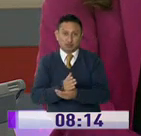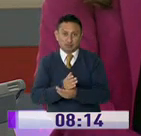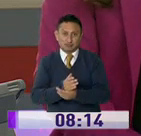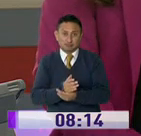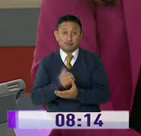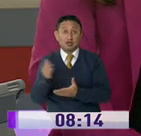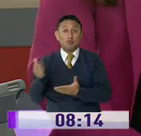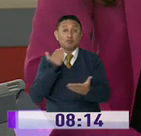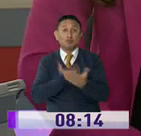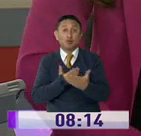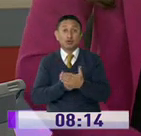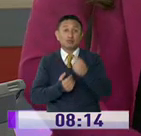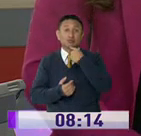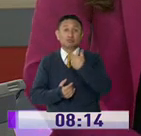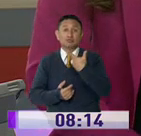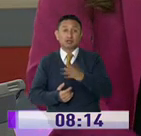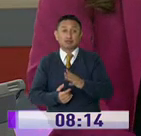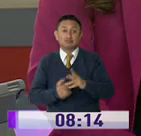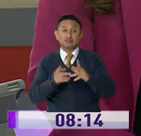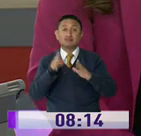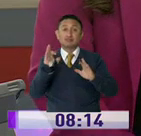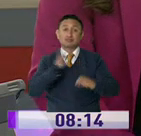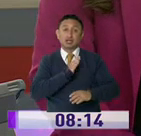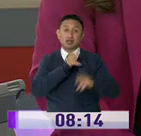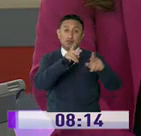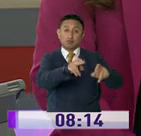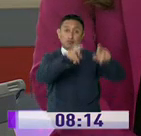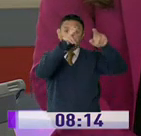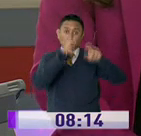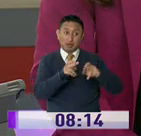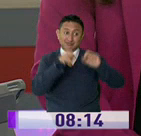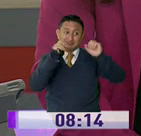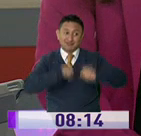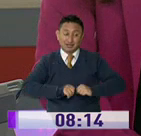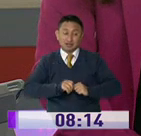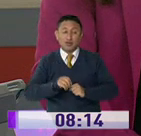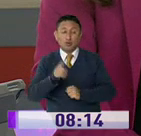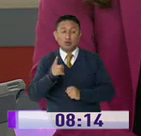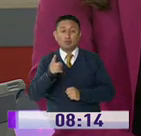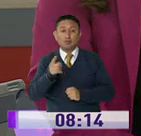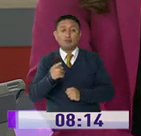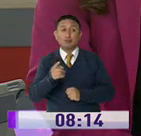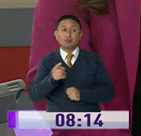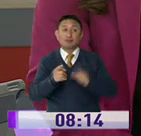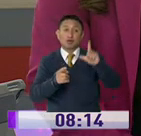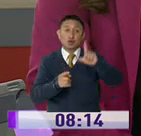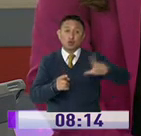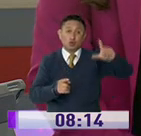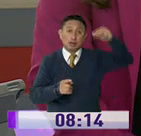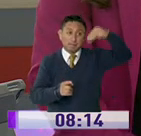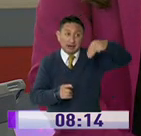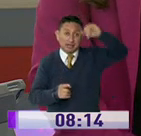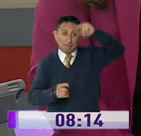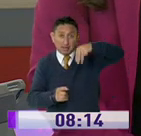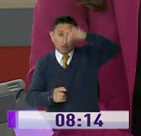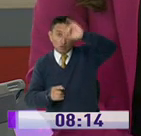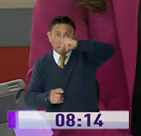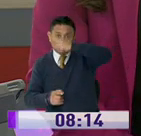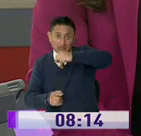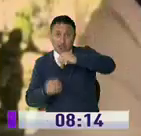La propuesta consiste en la emisión técnica del salvoconducto y la circulación de solo dos números de placa cada día.